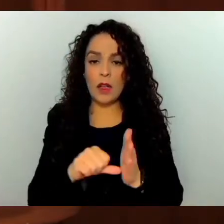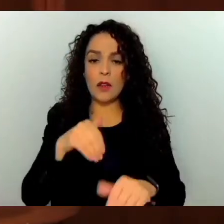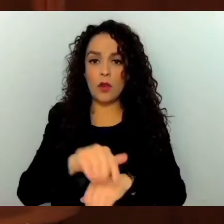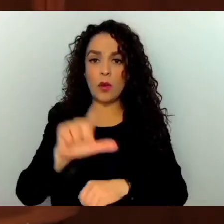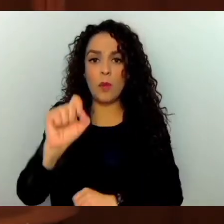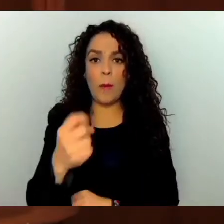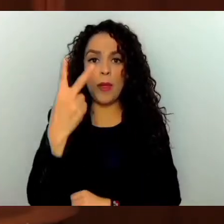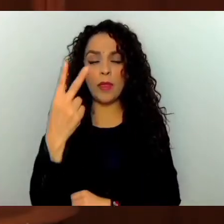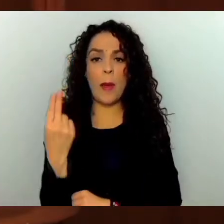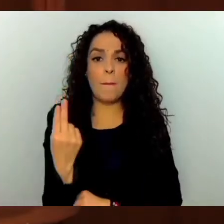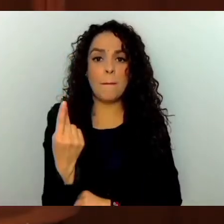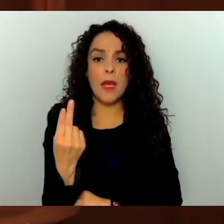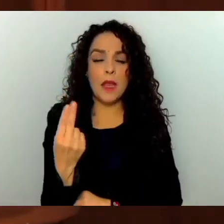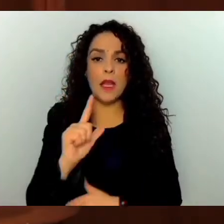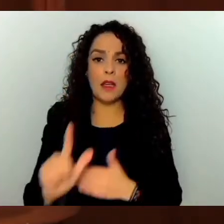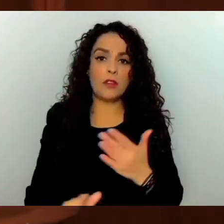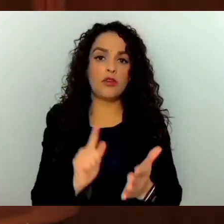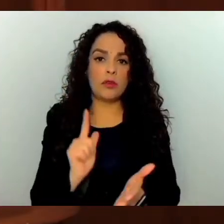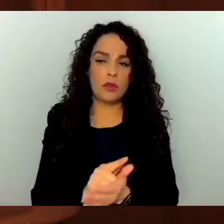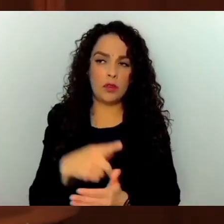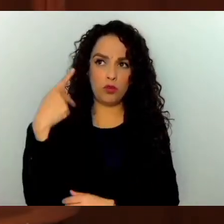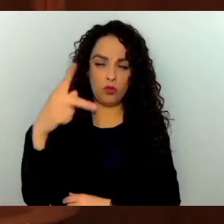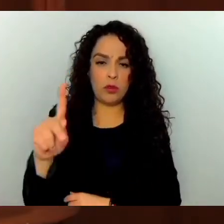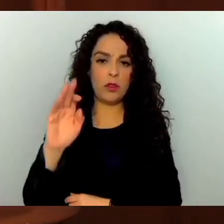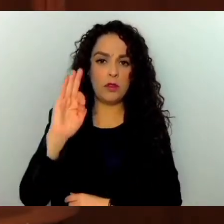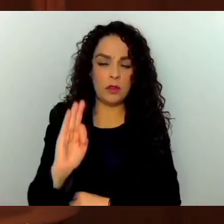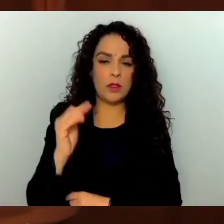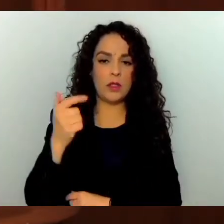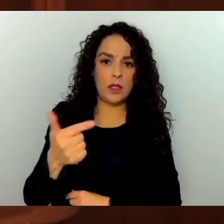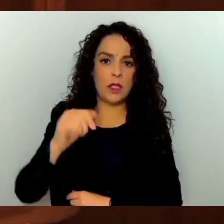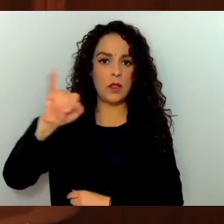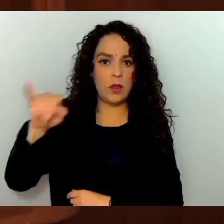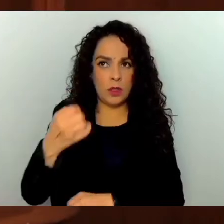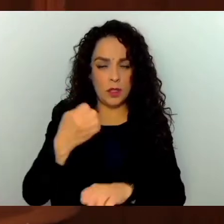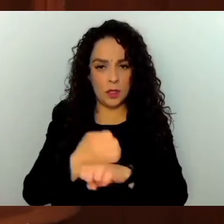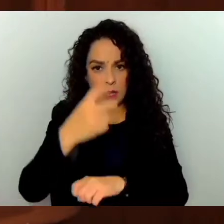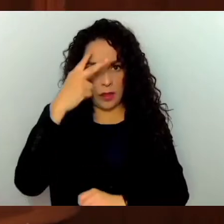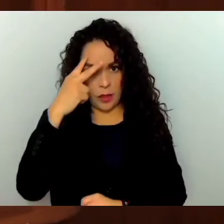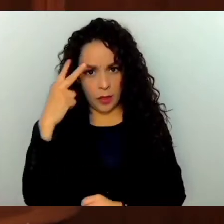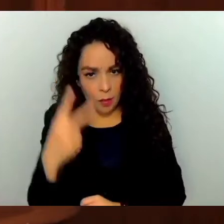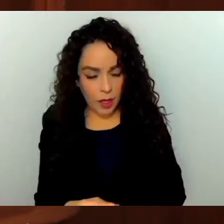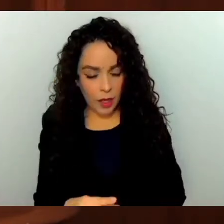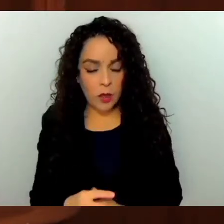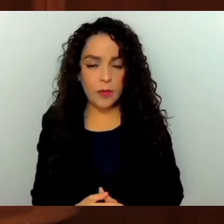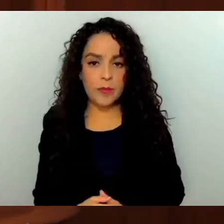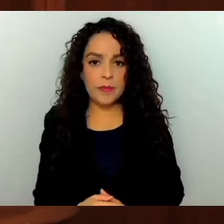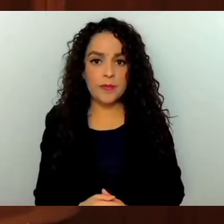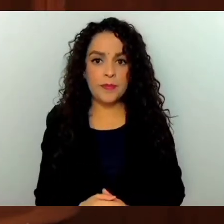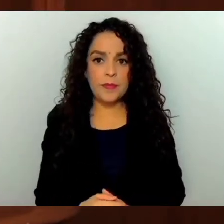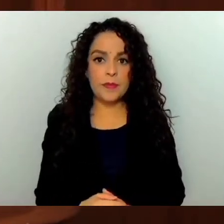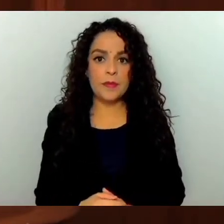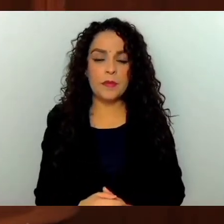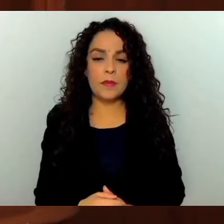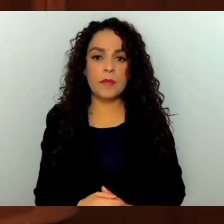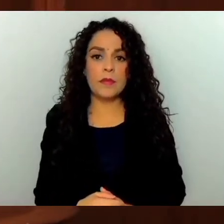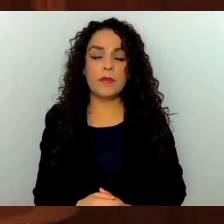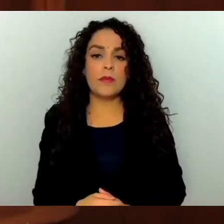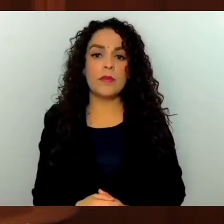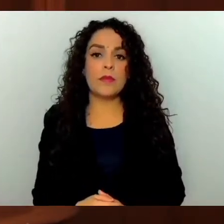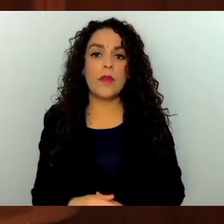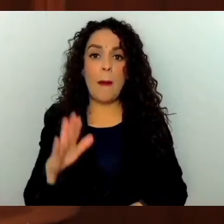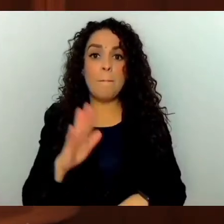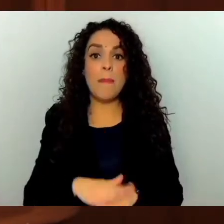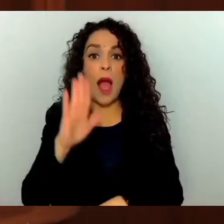de la Ley de la Fiscalía General de Justicia del Estado de México. La experiencia a la administración pública y sobre todo